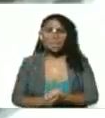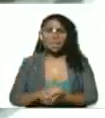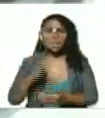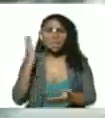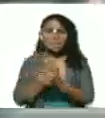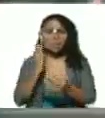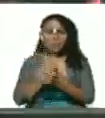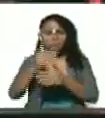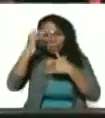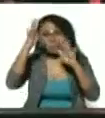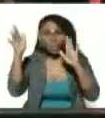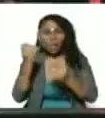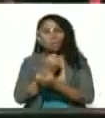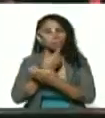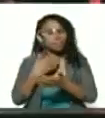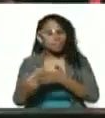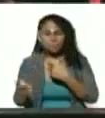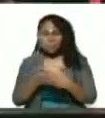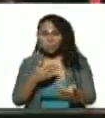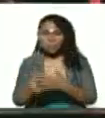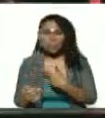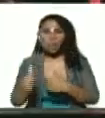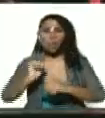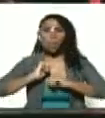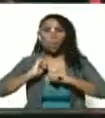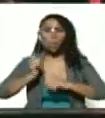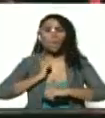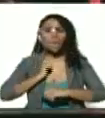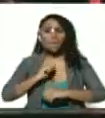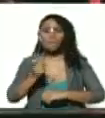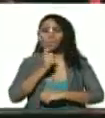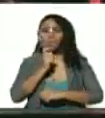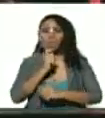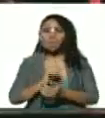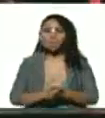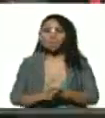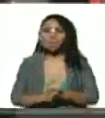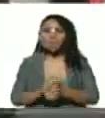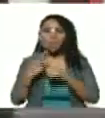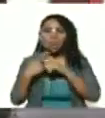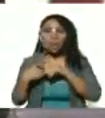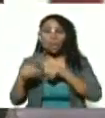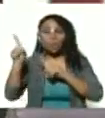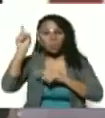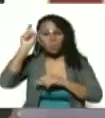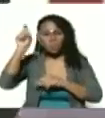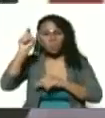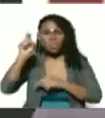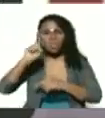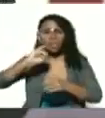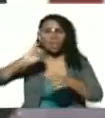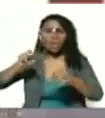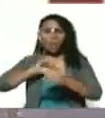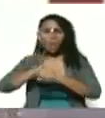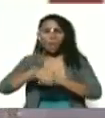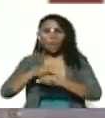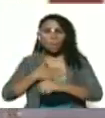independientemente de cuál sea la dificultad la otra gran enseñanza de Jorge Rodríguez que fue